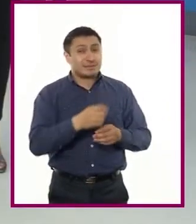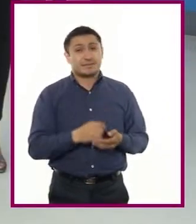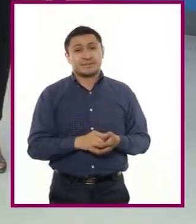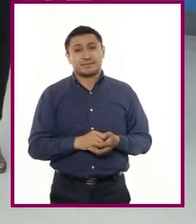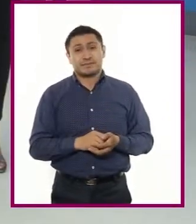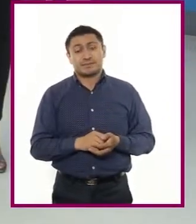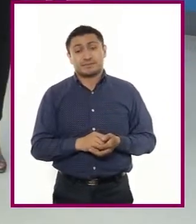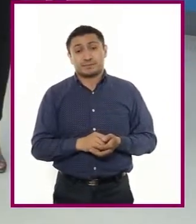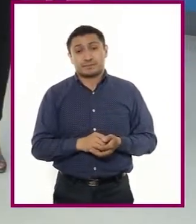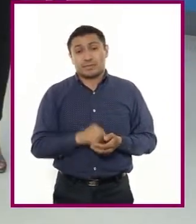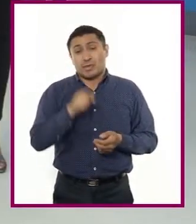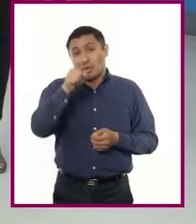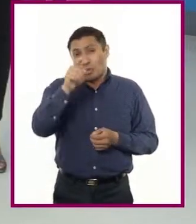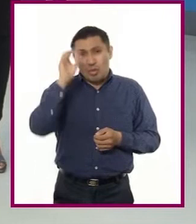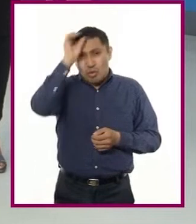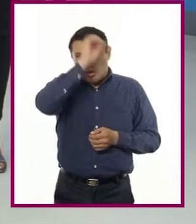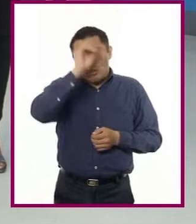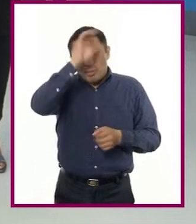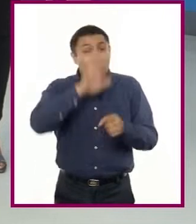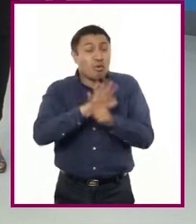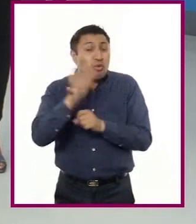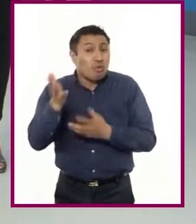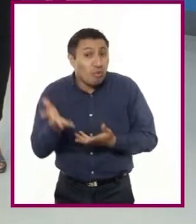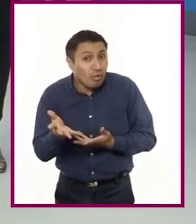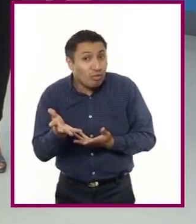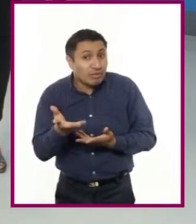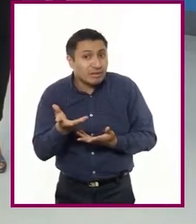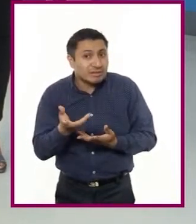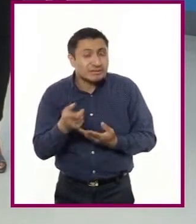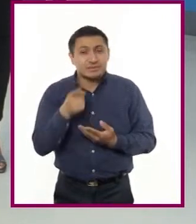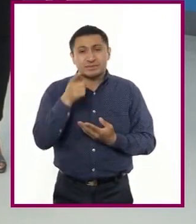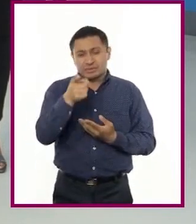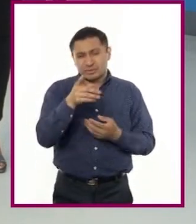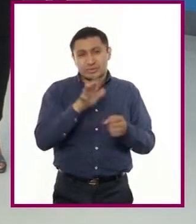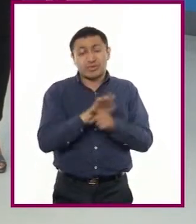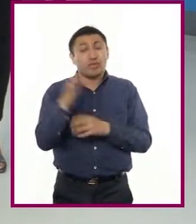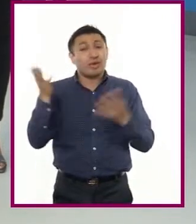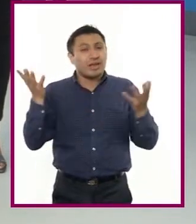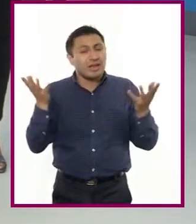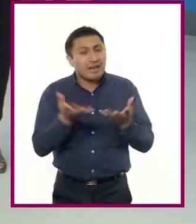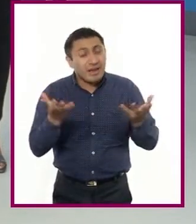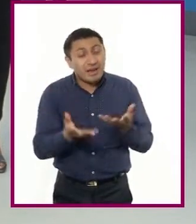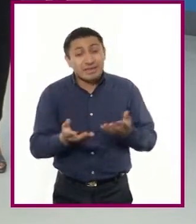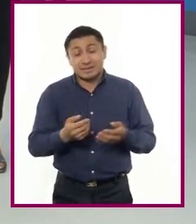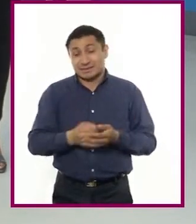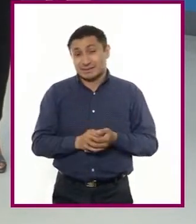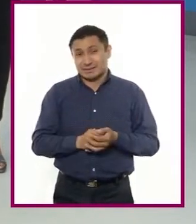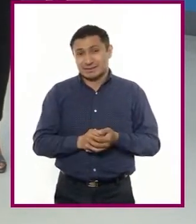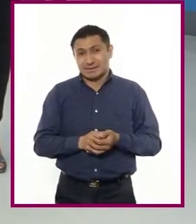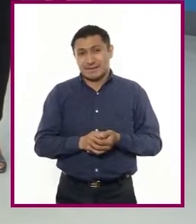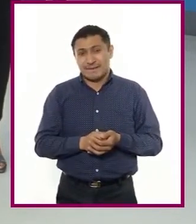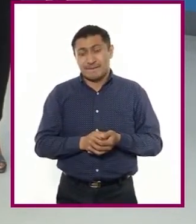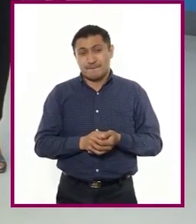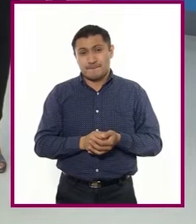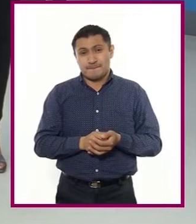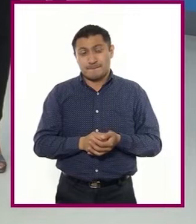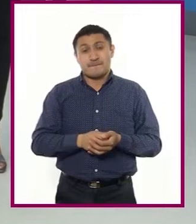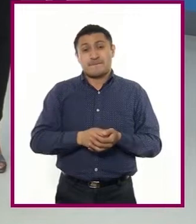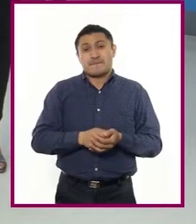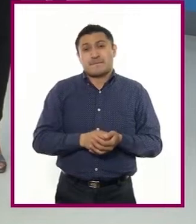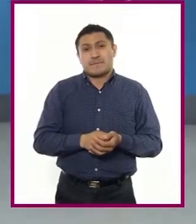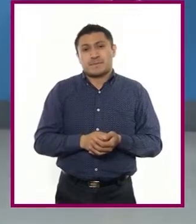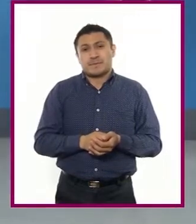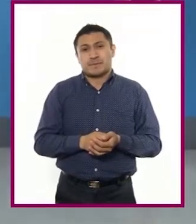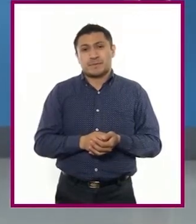¿Qué opinan? ¿Qué es lo que harían ustedes de acuerdo a lo que hemos venido revisando a lo largo de las sesiones?